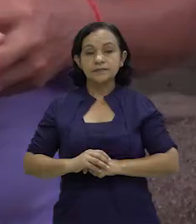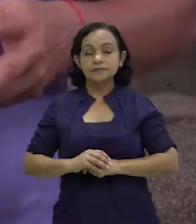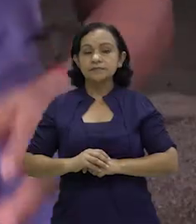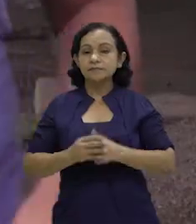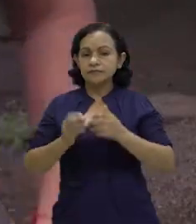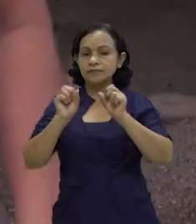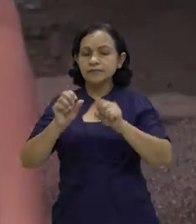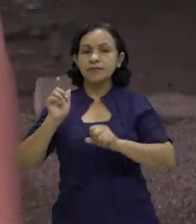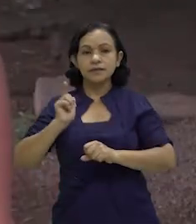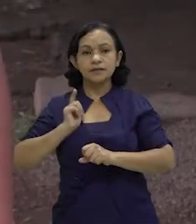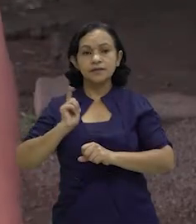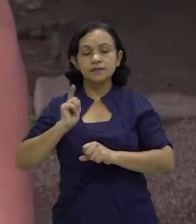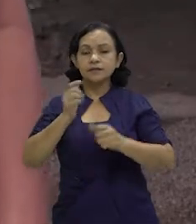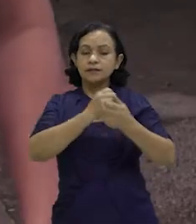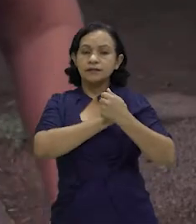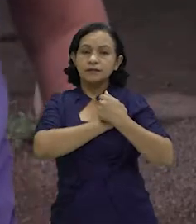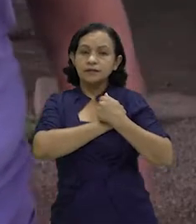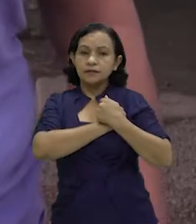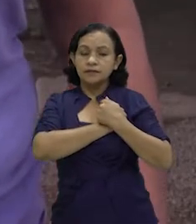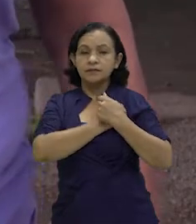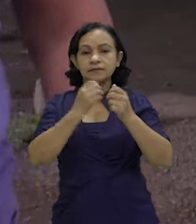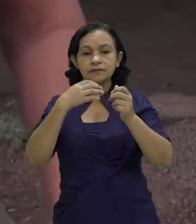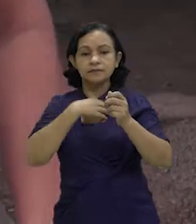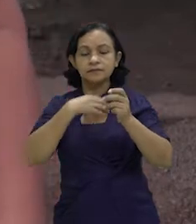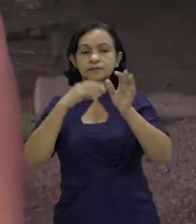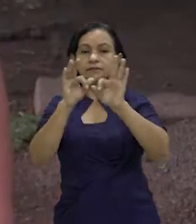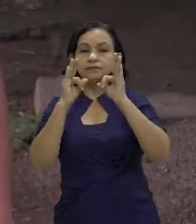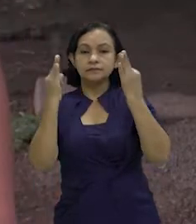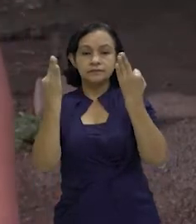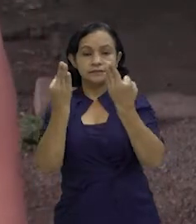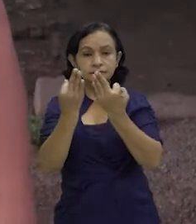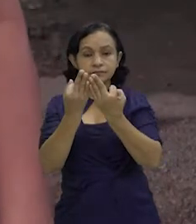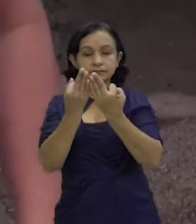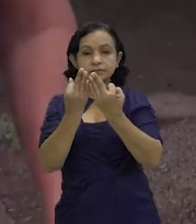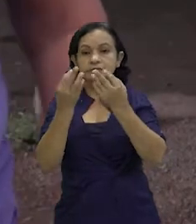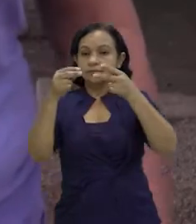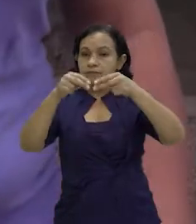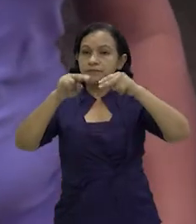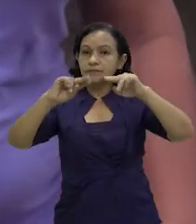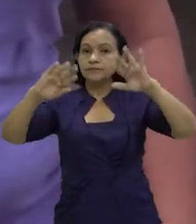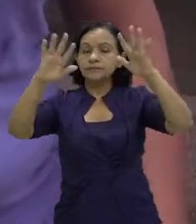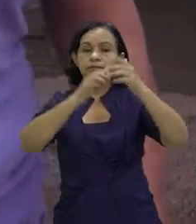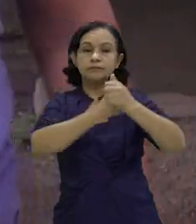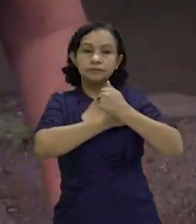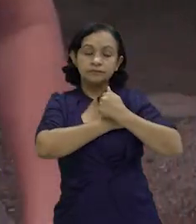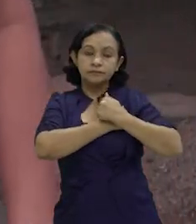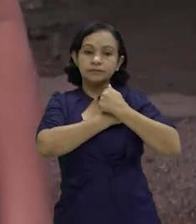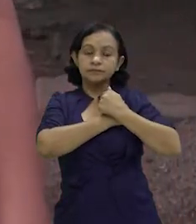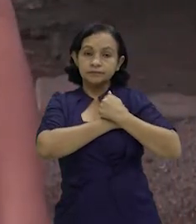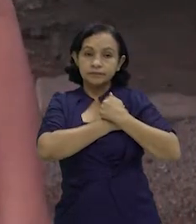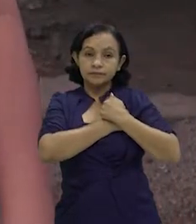Que tengamos el amor para con nuestra familia, el tener limpio nuestro ambiente y amar,